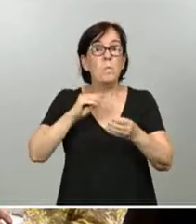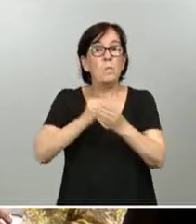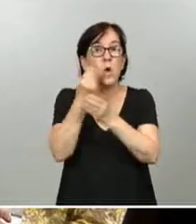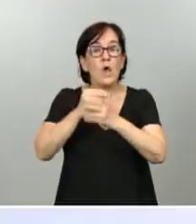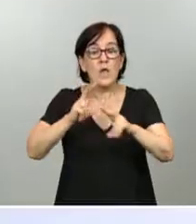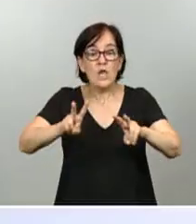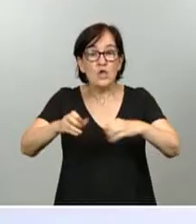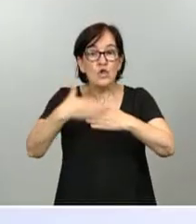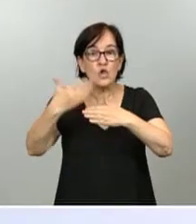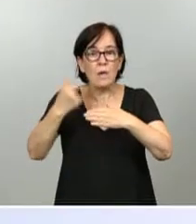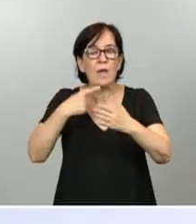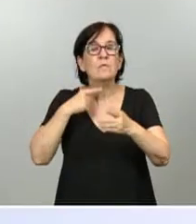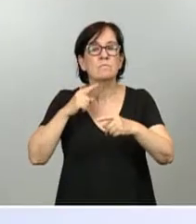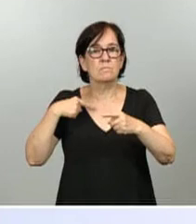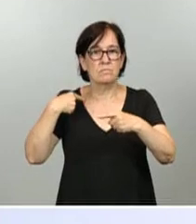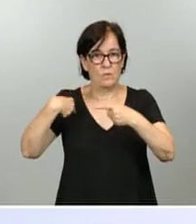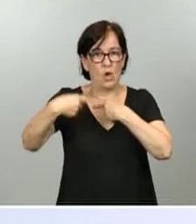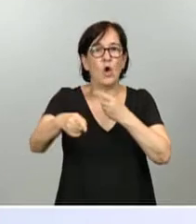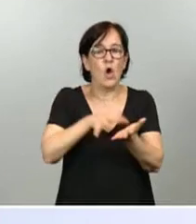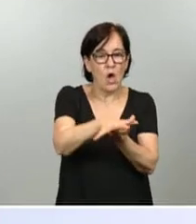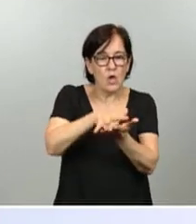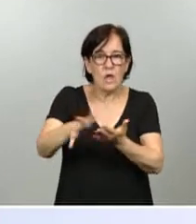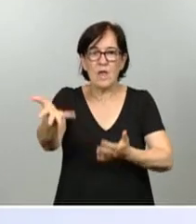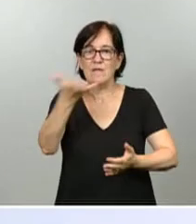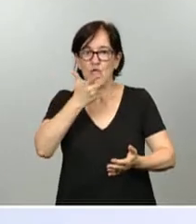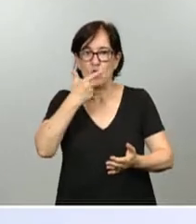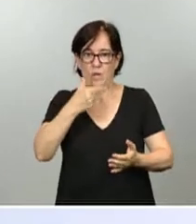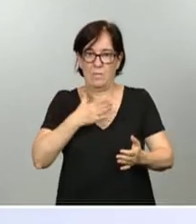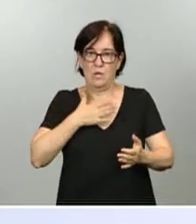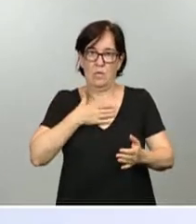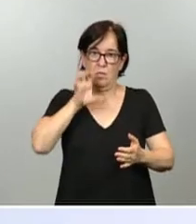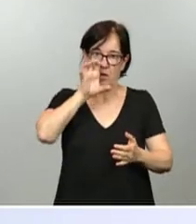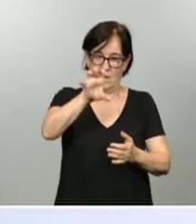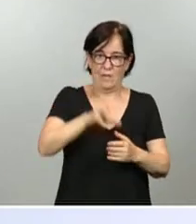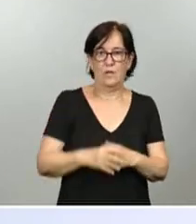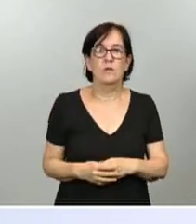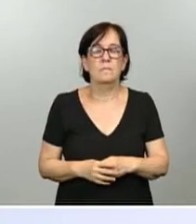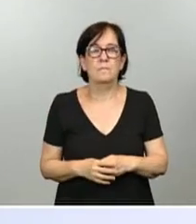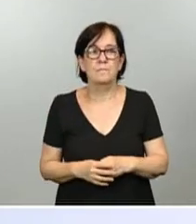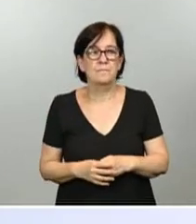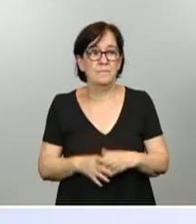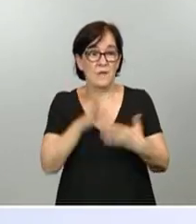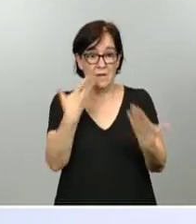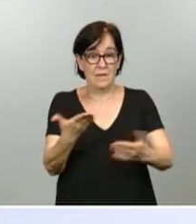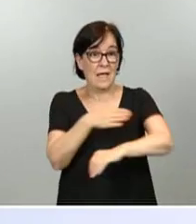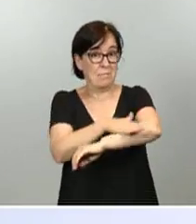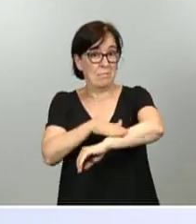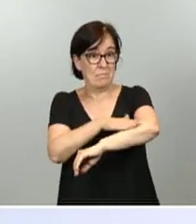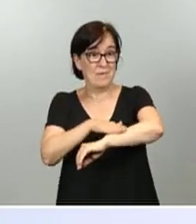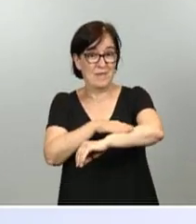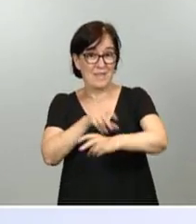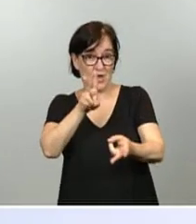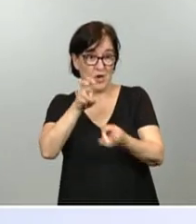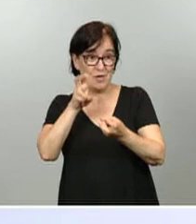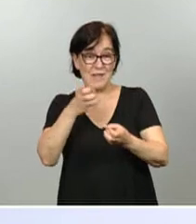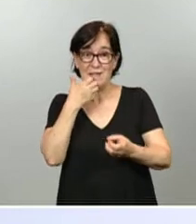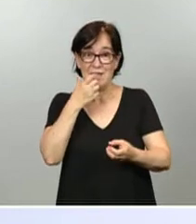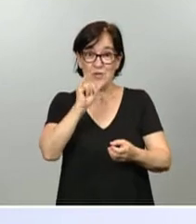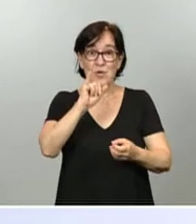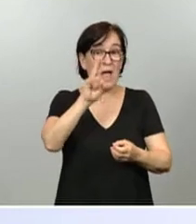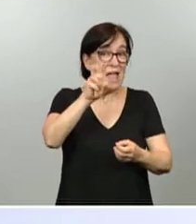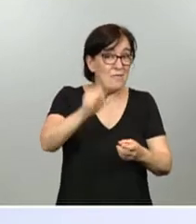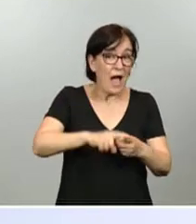impacto, es conocimiento en acción. Aquí no está la Ministra de Hacienda, pero uno diría que si no hay IVA, no hay innovación.